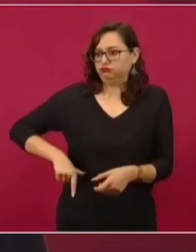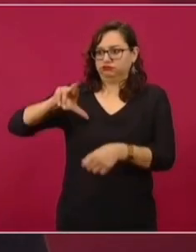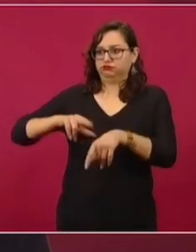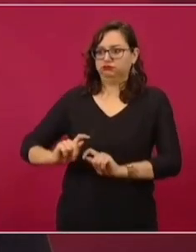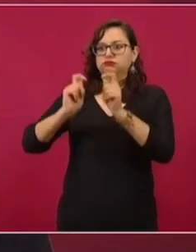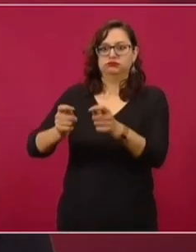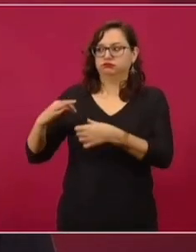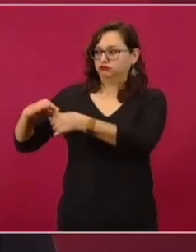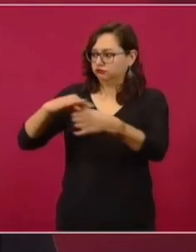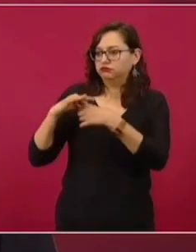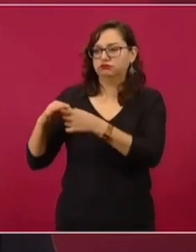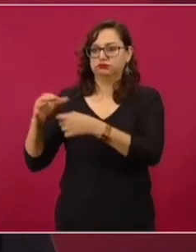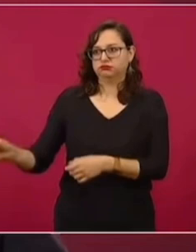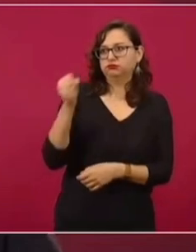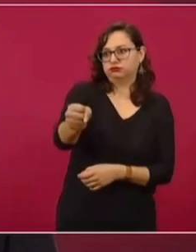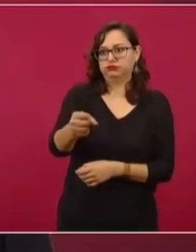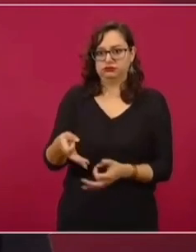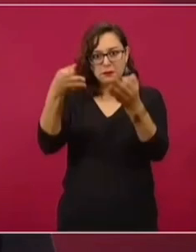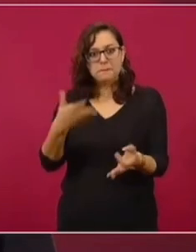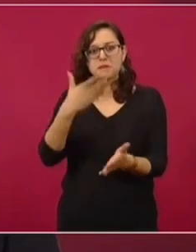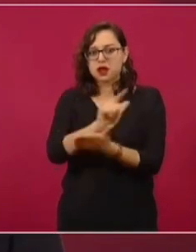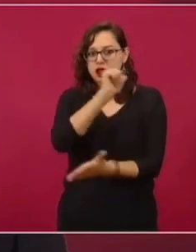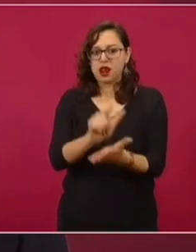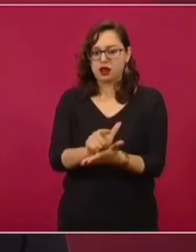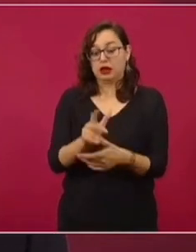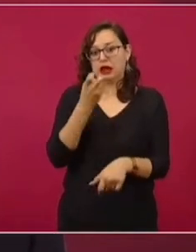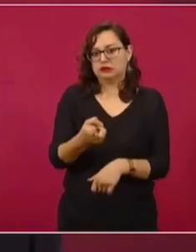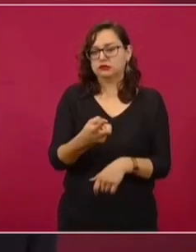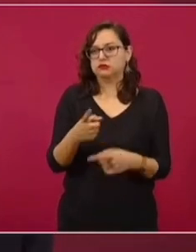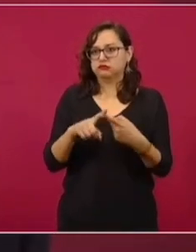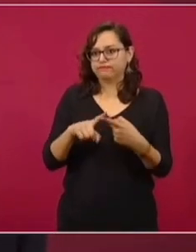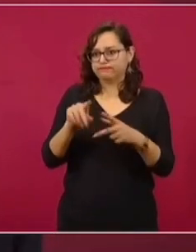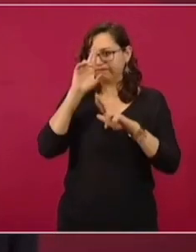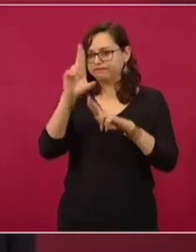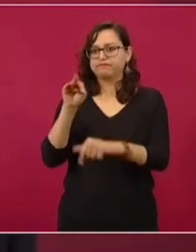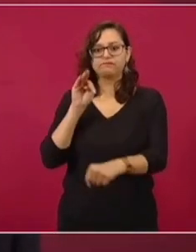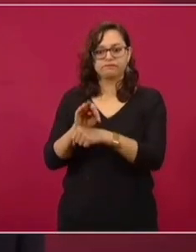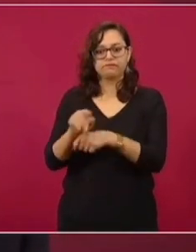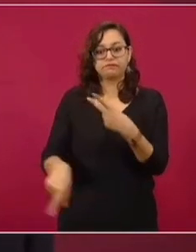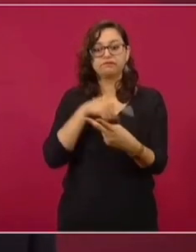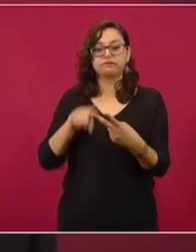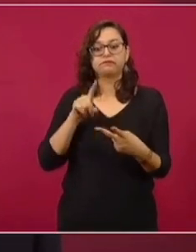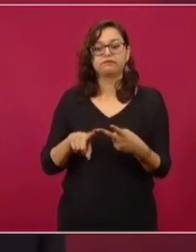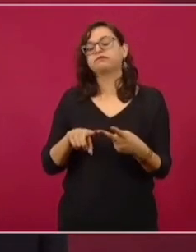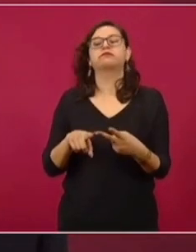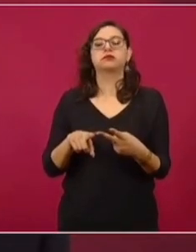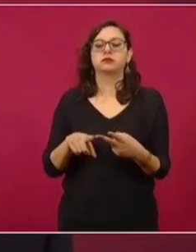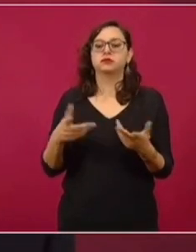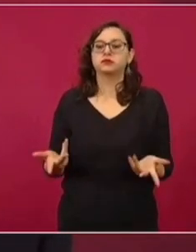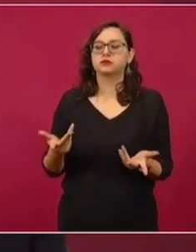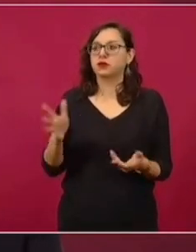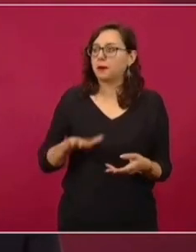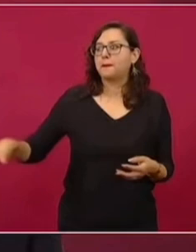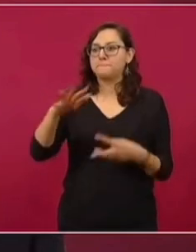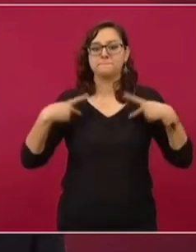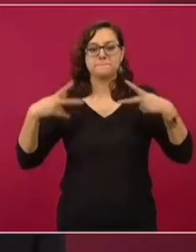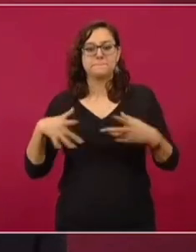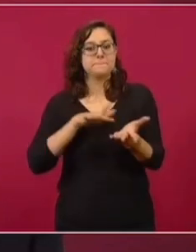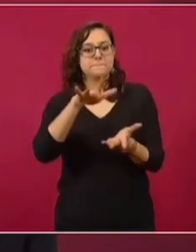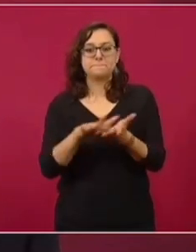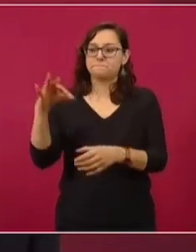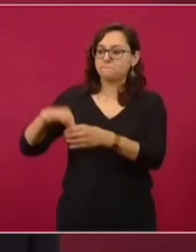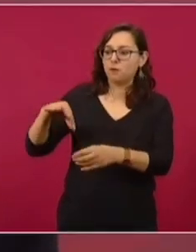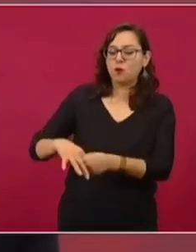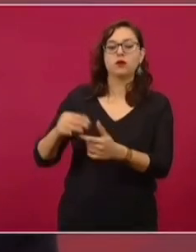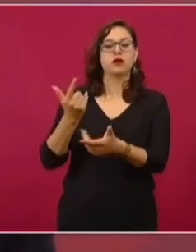no Bernante que está ahí porque obtuvo votos en elecciones